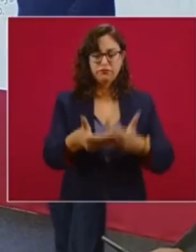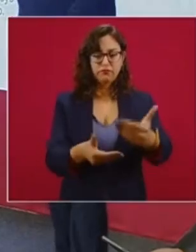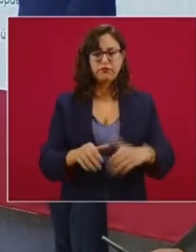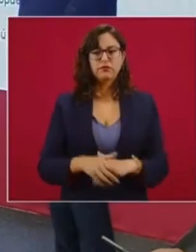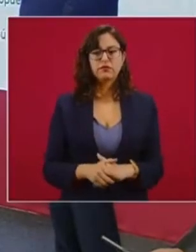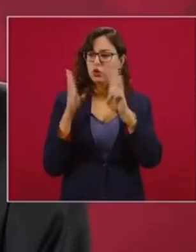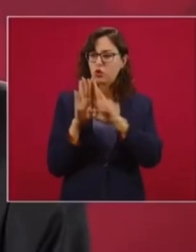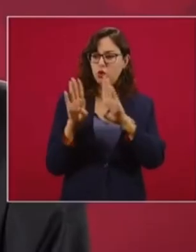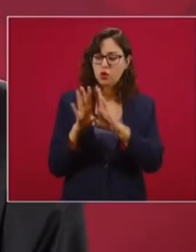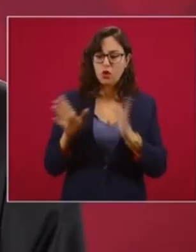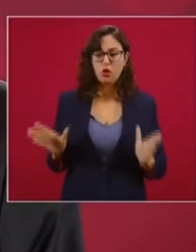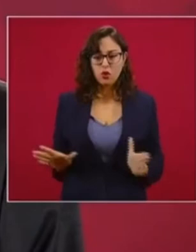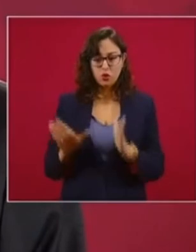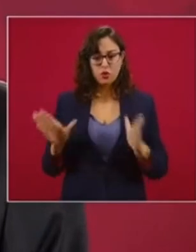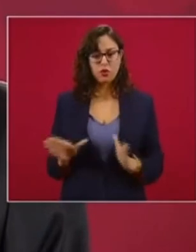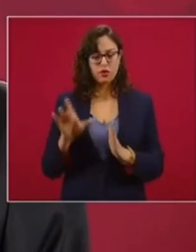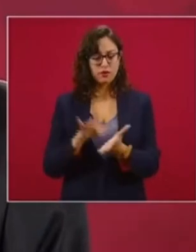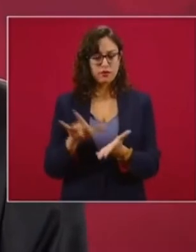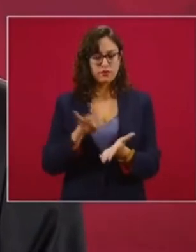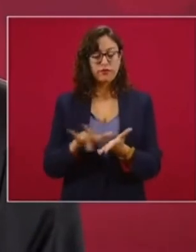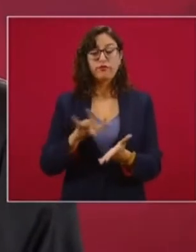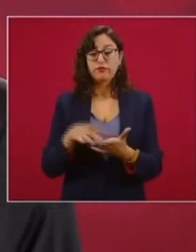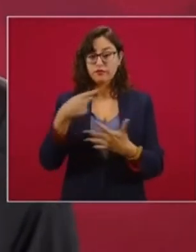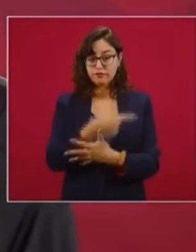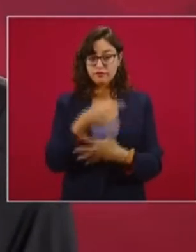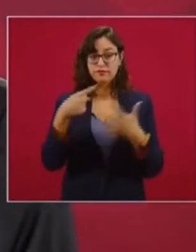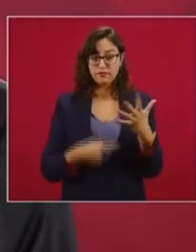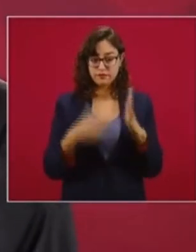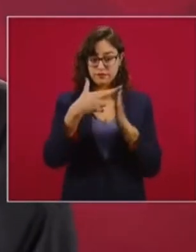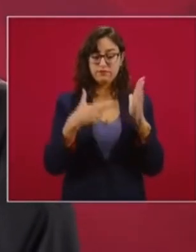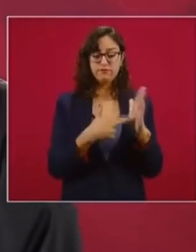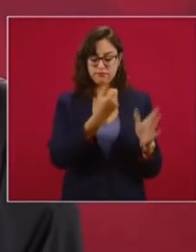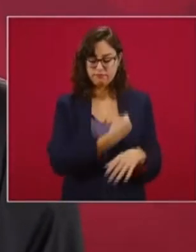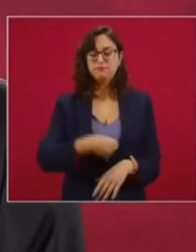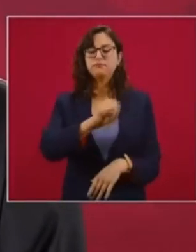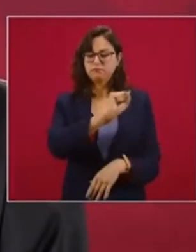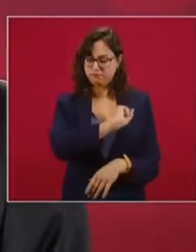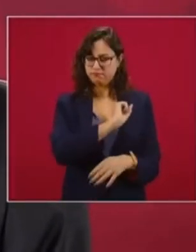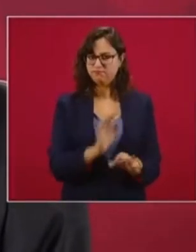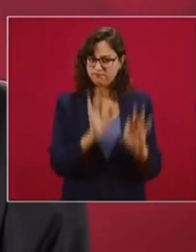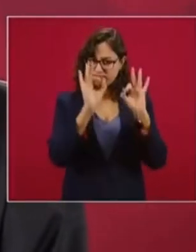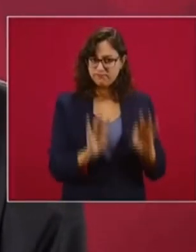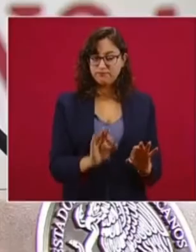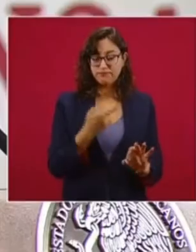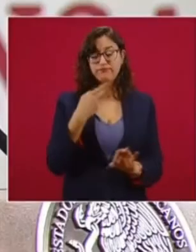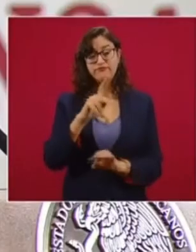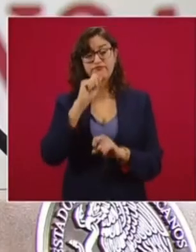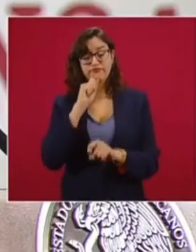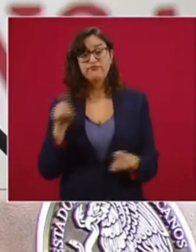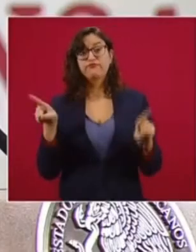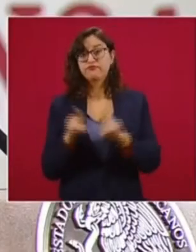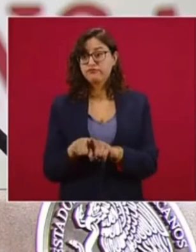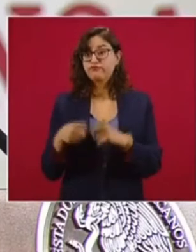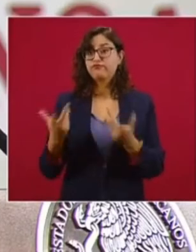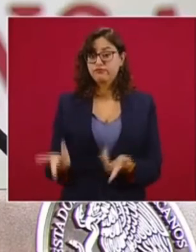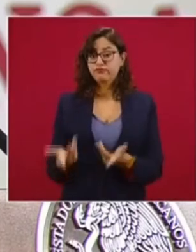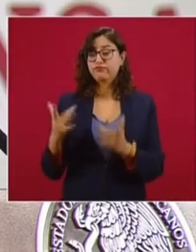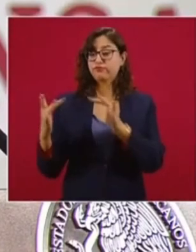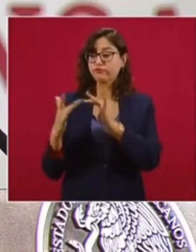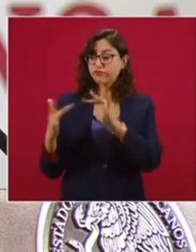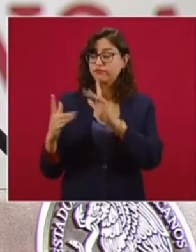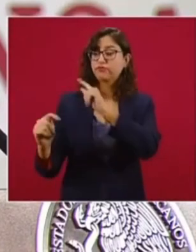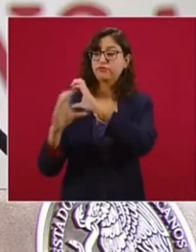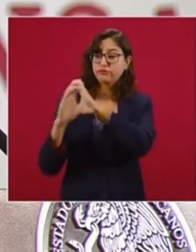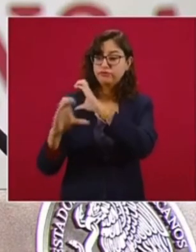promover el turismo, no sólo con las más estrictas medidas de seguridad sanitaria, sino también con la modernización de la infraestructura de comunicación,